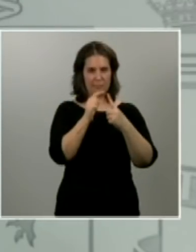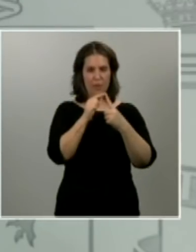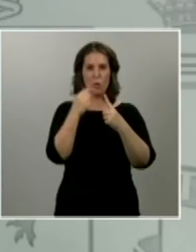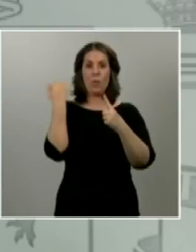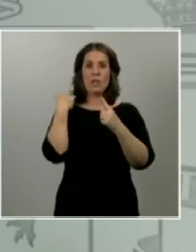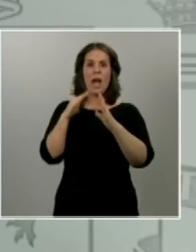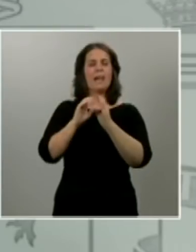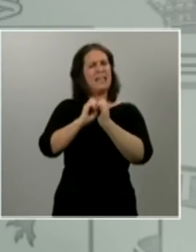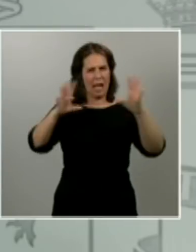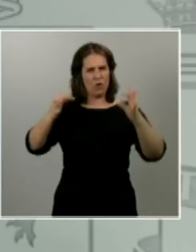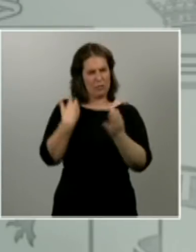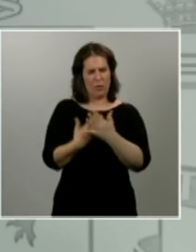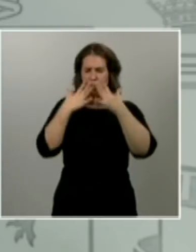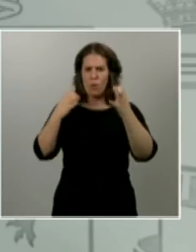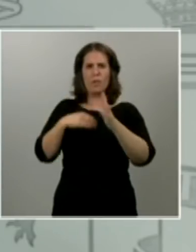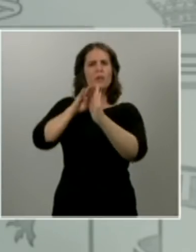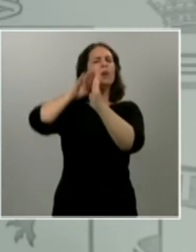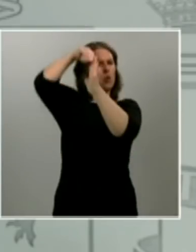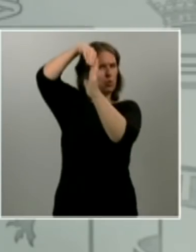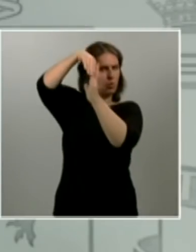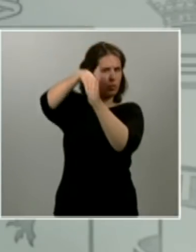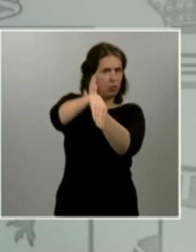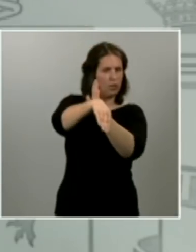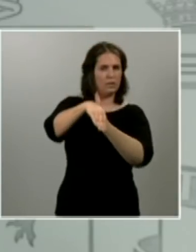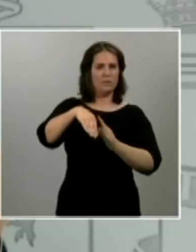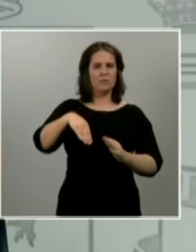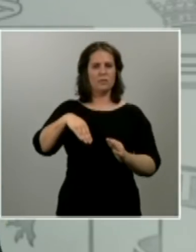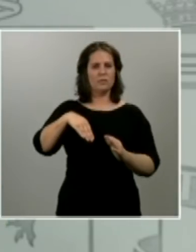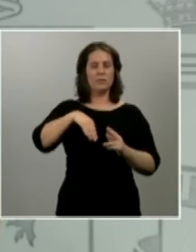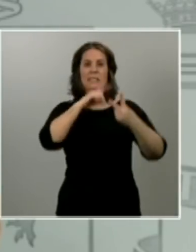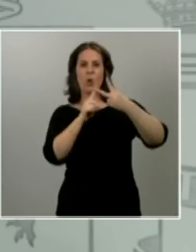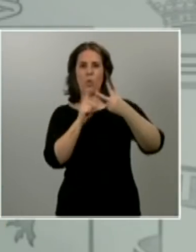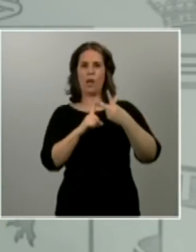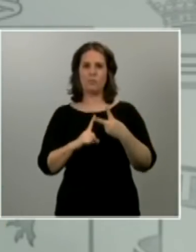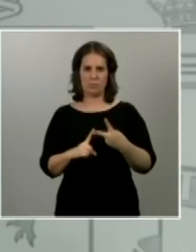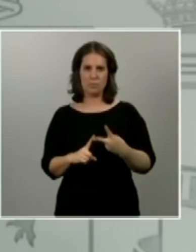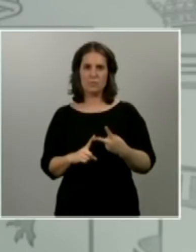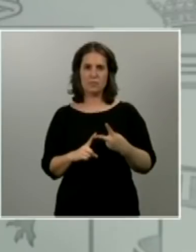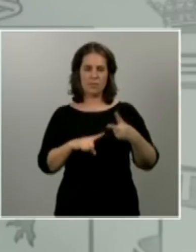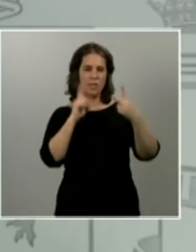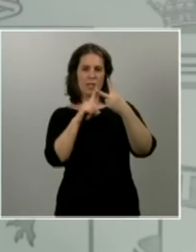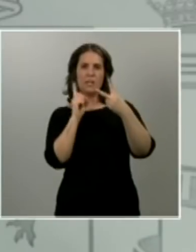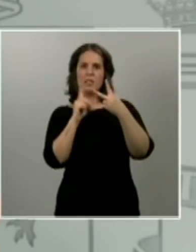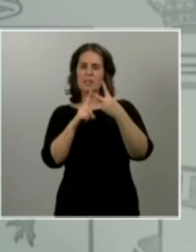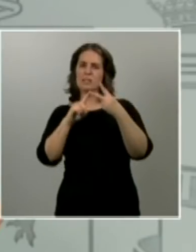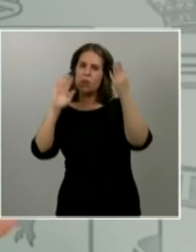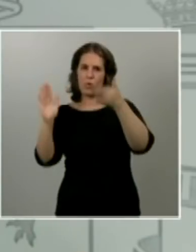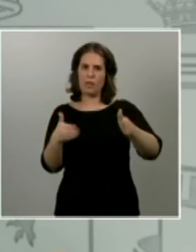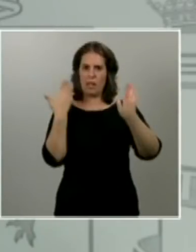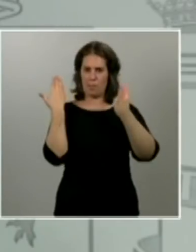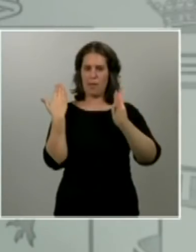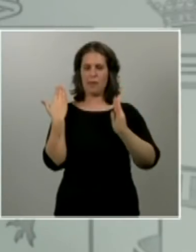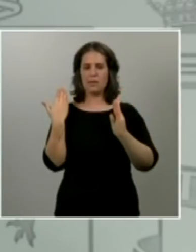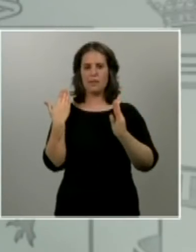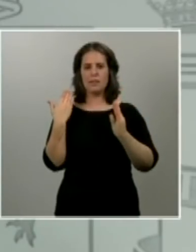controlada la difusión del virus, se abrirá un nuevo escenario, que es una segunda etapa que será la del regreso